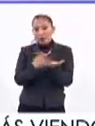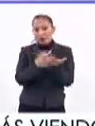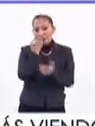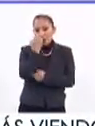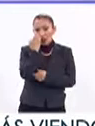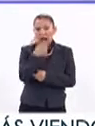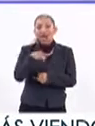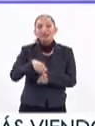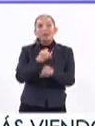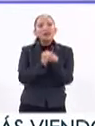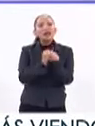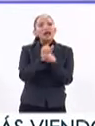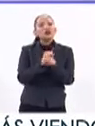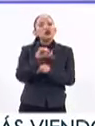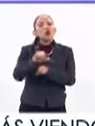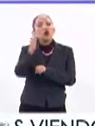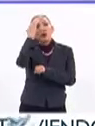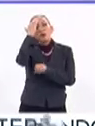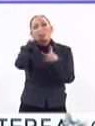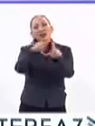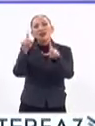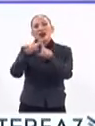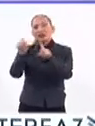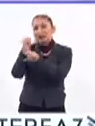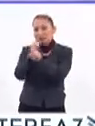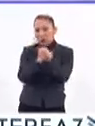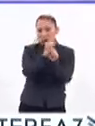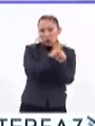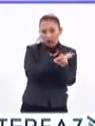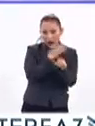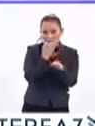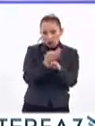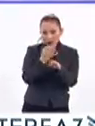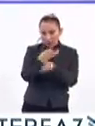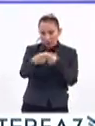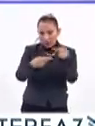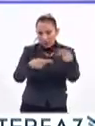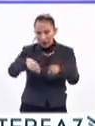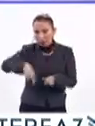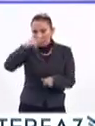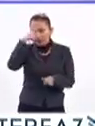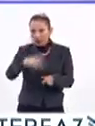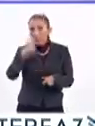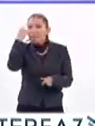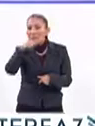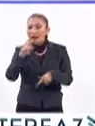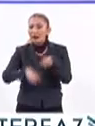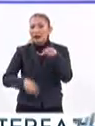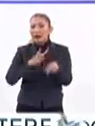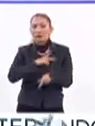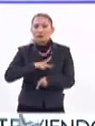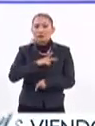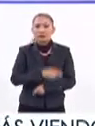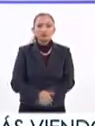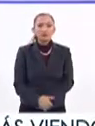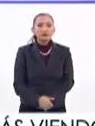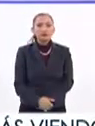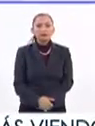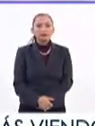escuelas. En nuestro reportaje del día conoceremos las diferentes investigaciones que se desarrollan en México para combatir este virus.